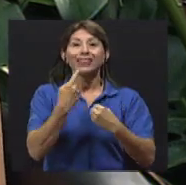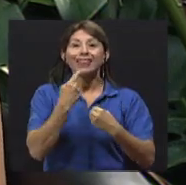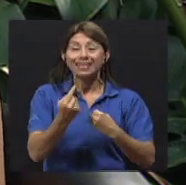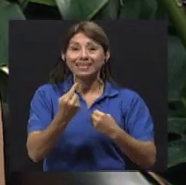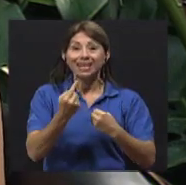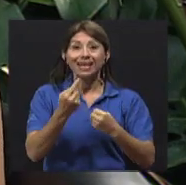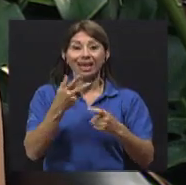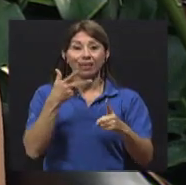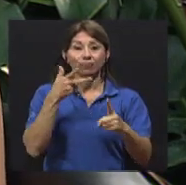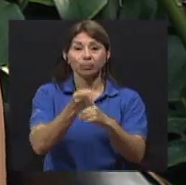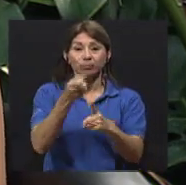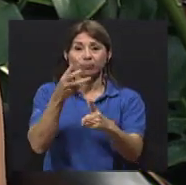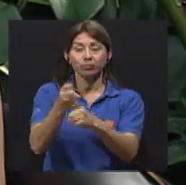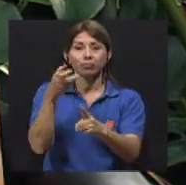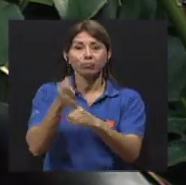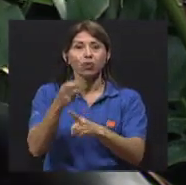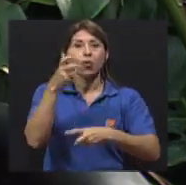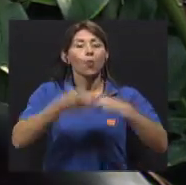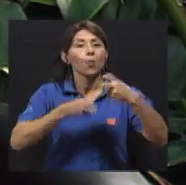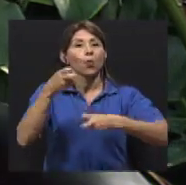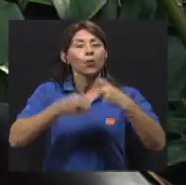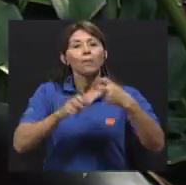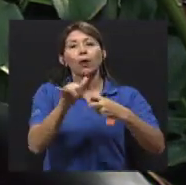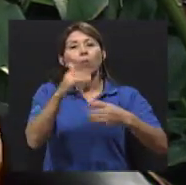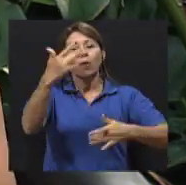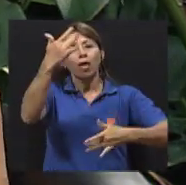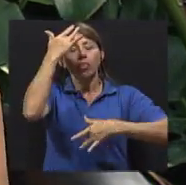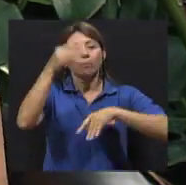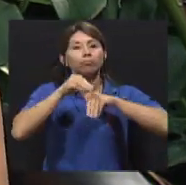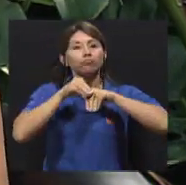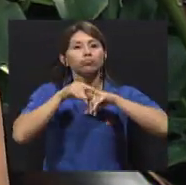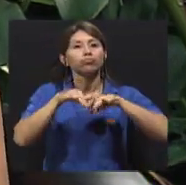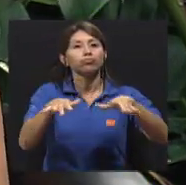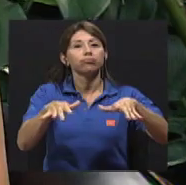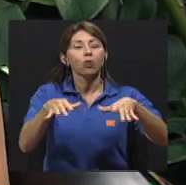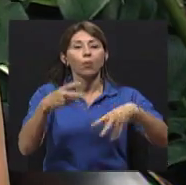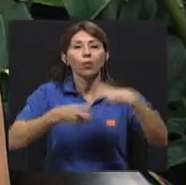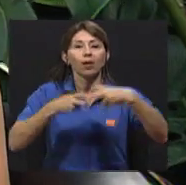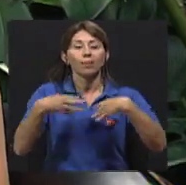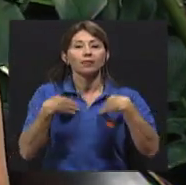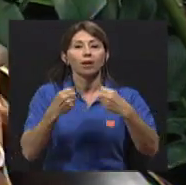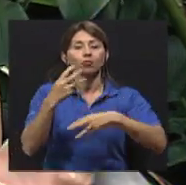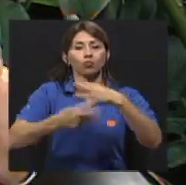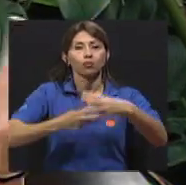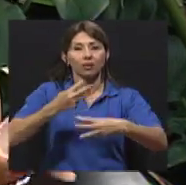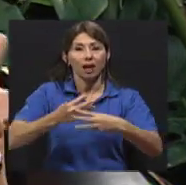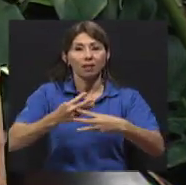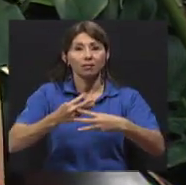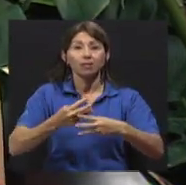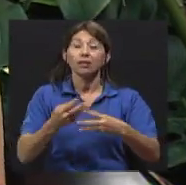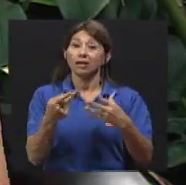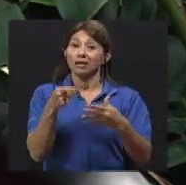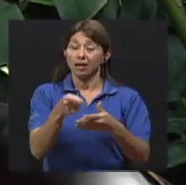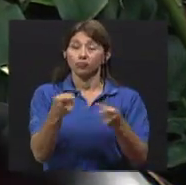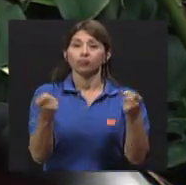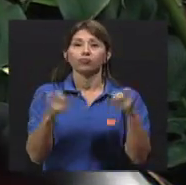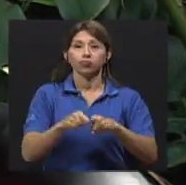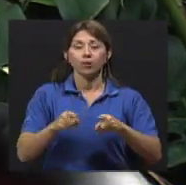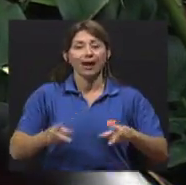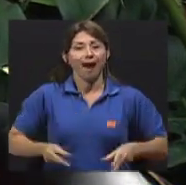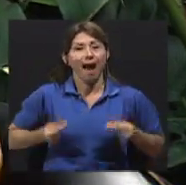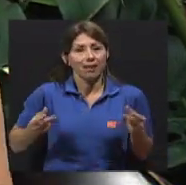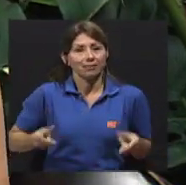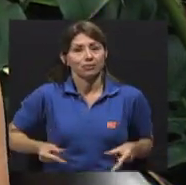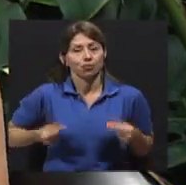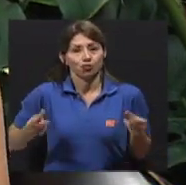que es una epidemia. Entonces, como tal, va a requerir una serie de gastos, como usted mencionó, que